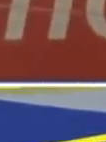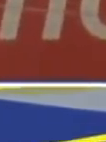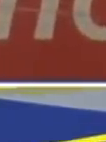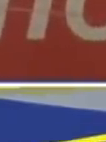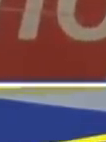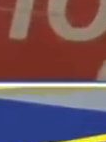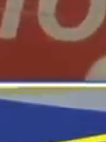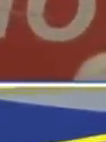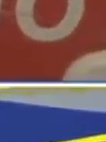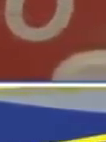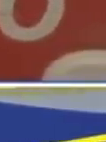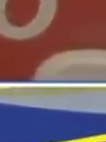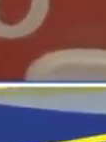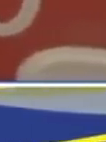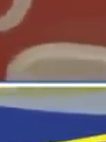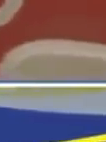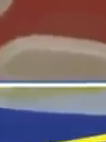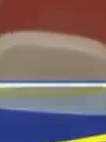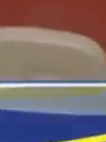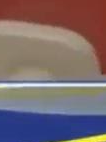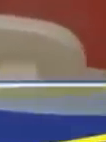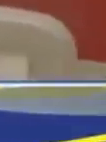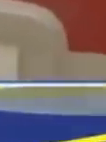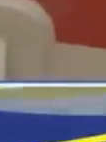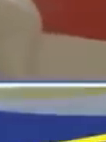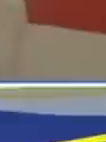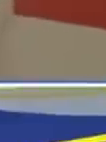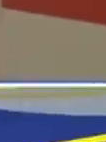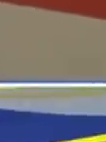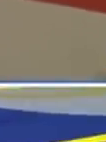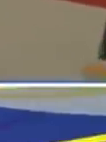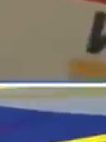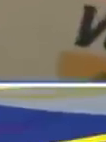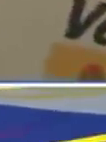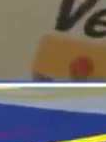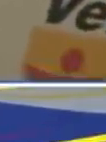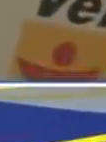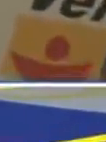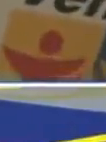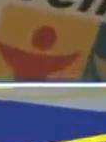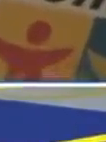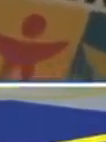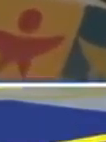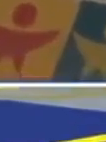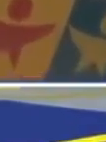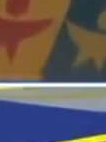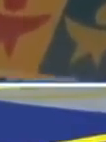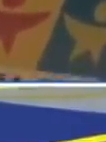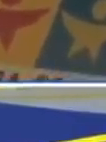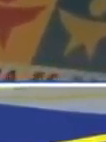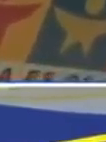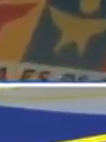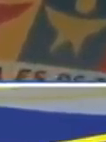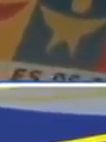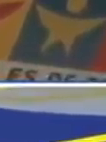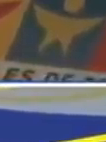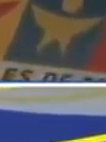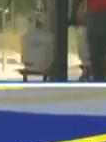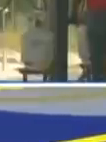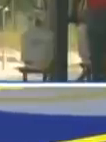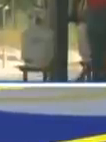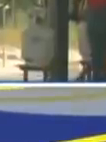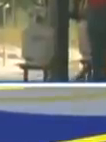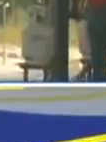florece por el pueblo, para el pueblo, con el pueblo, y florece, en memoria, de nuestro Chávez vivo, de nuestro